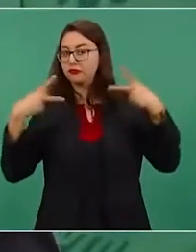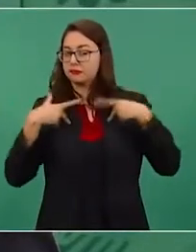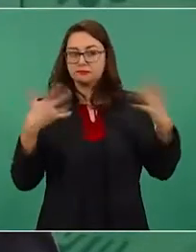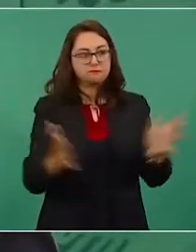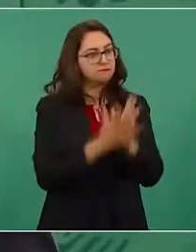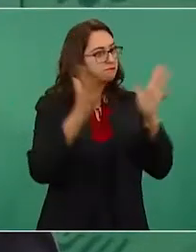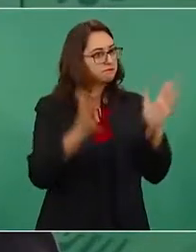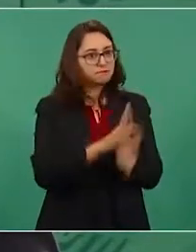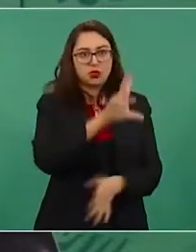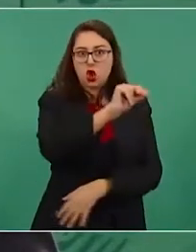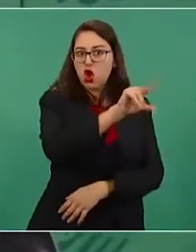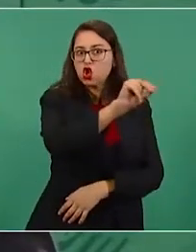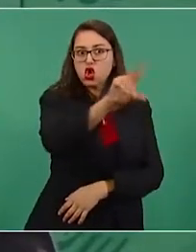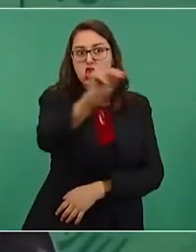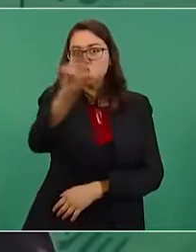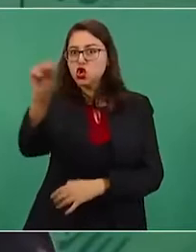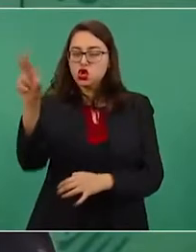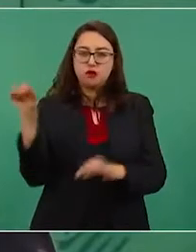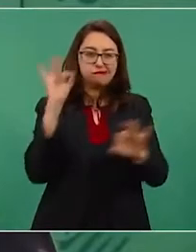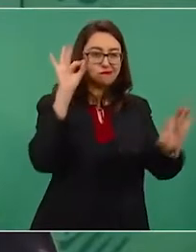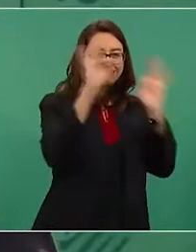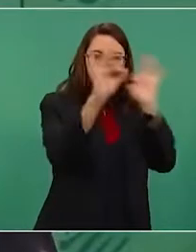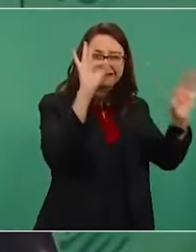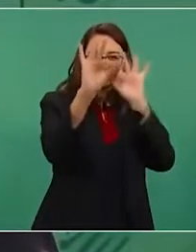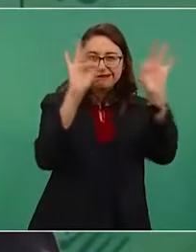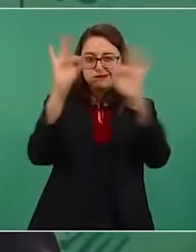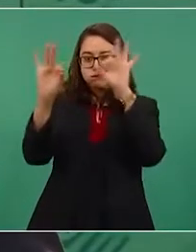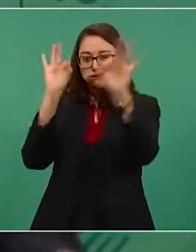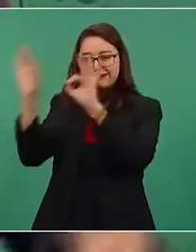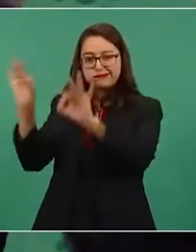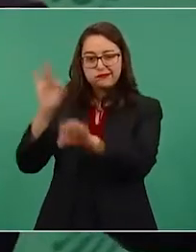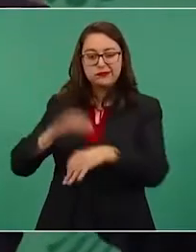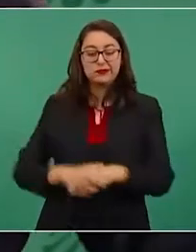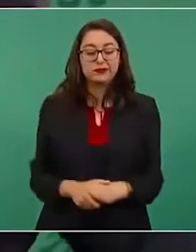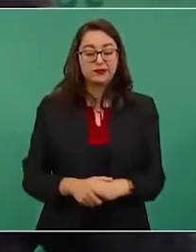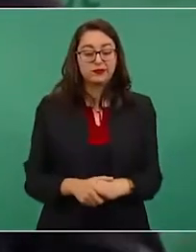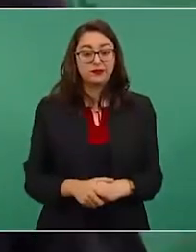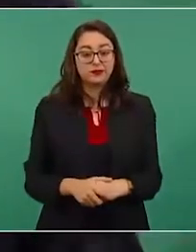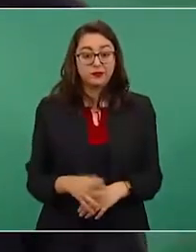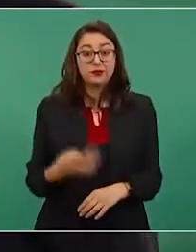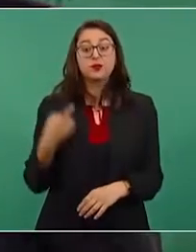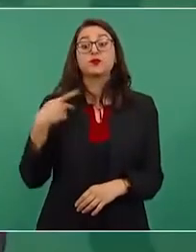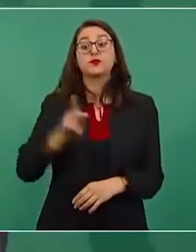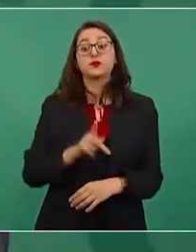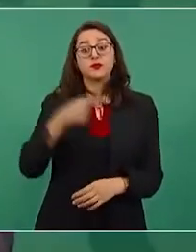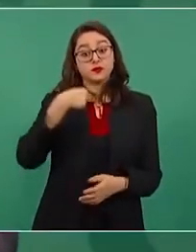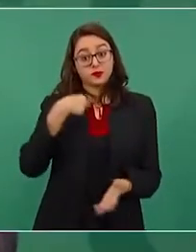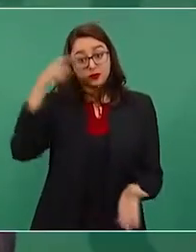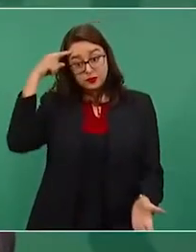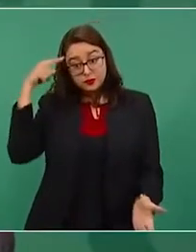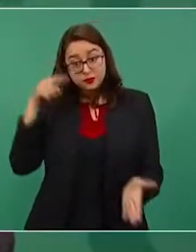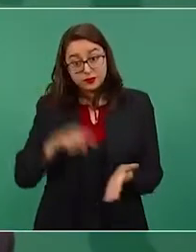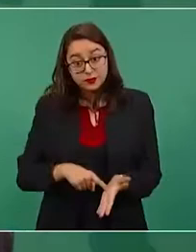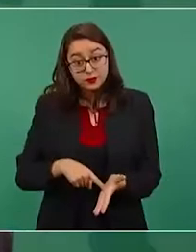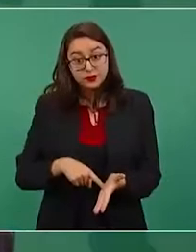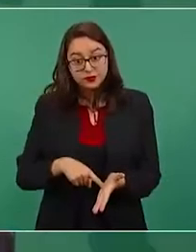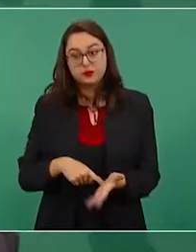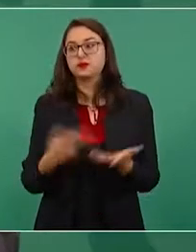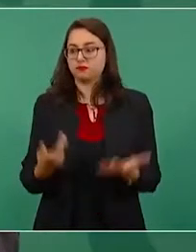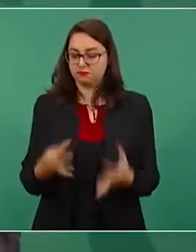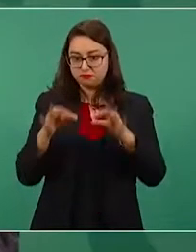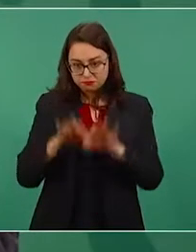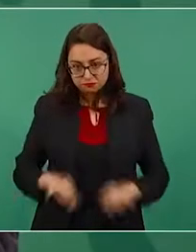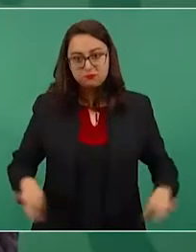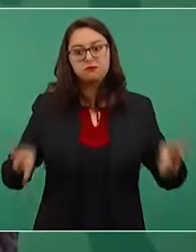pero yo creo que es un buen ejercicio,